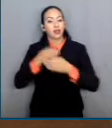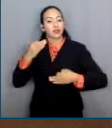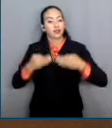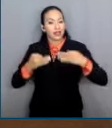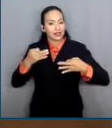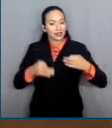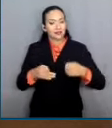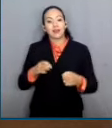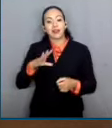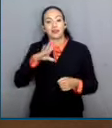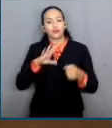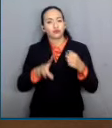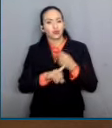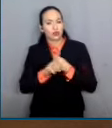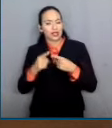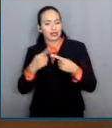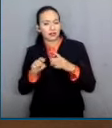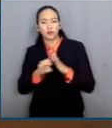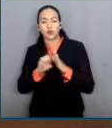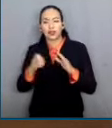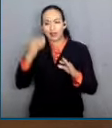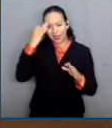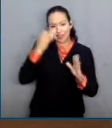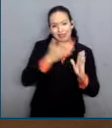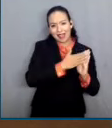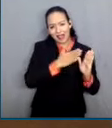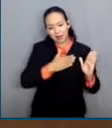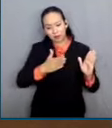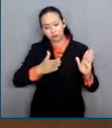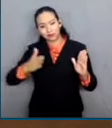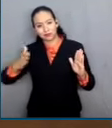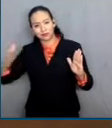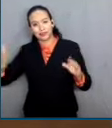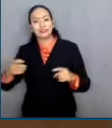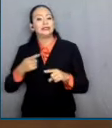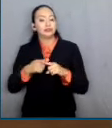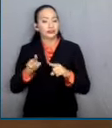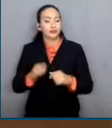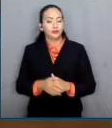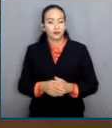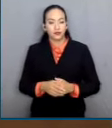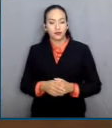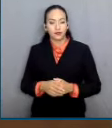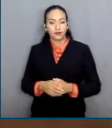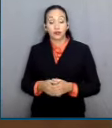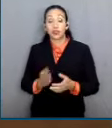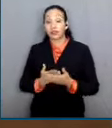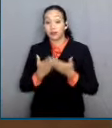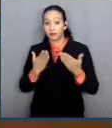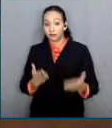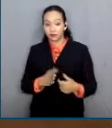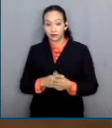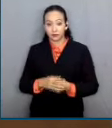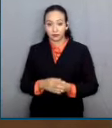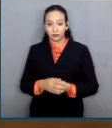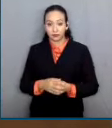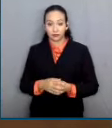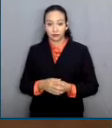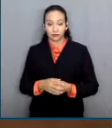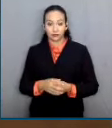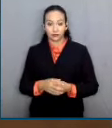de mediano y de largo y de corto plazo. Sin duda alguna, estos